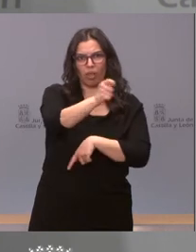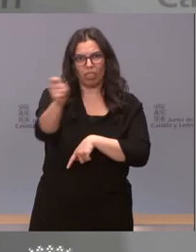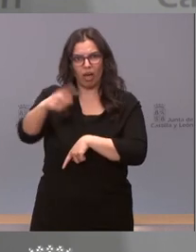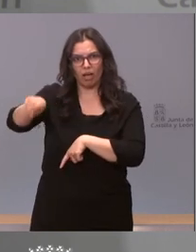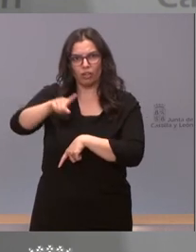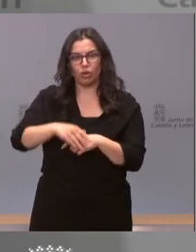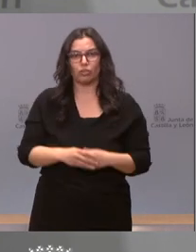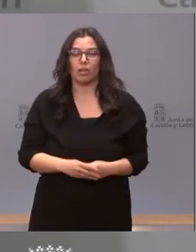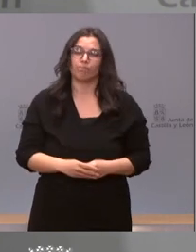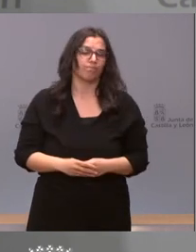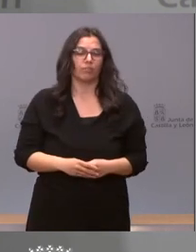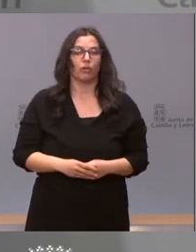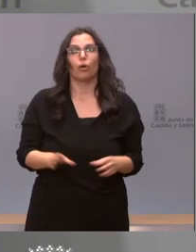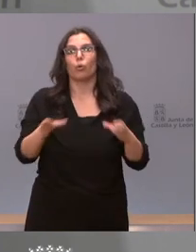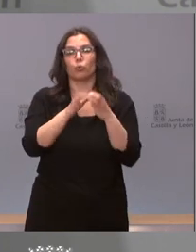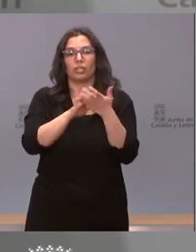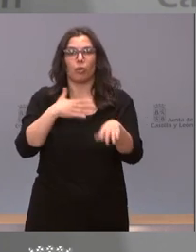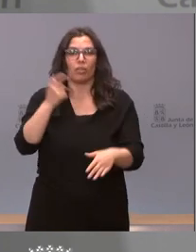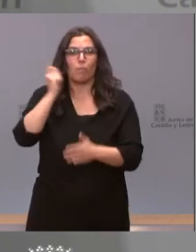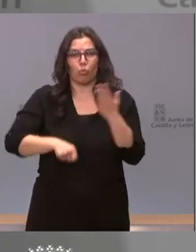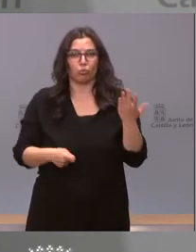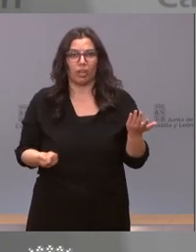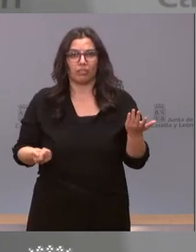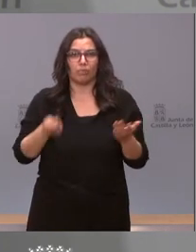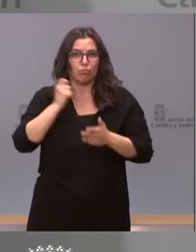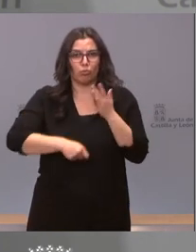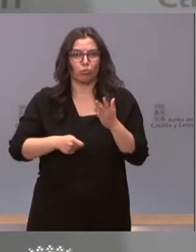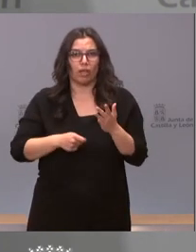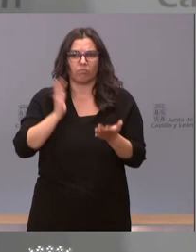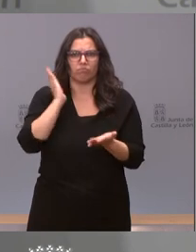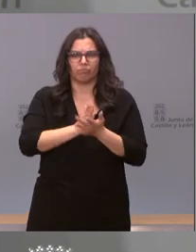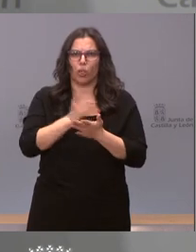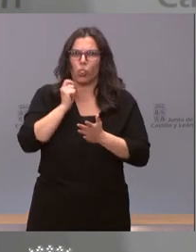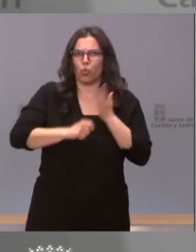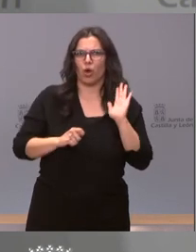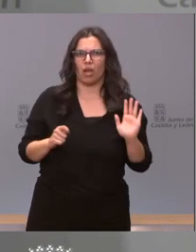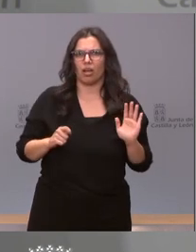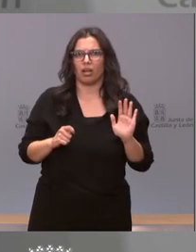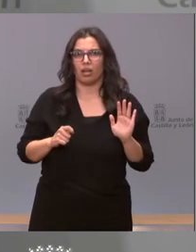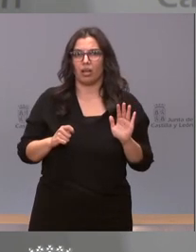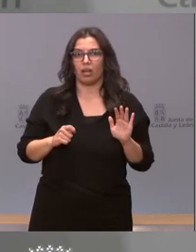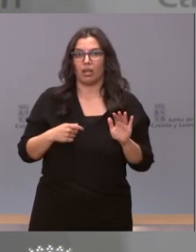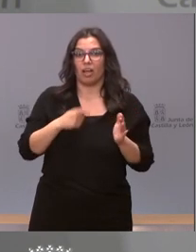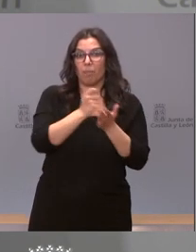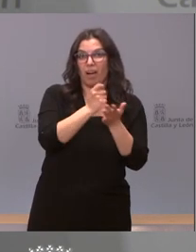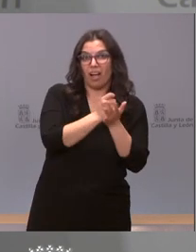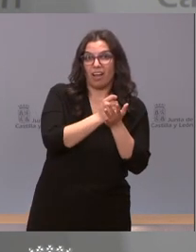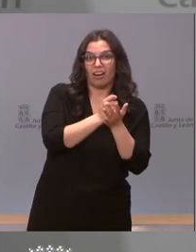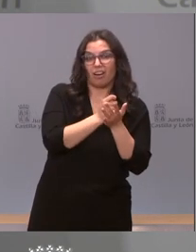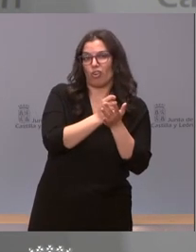No, lo que está dispuesta la Junta es a multarles con la seguridad que se precisa le aseguro que es mucho mayor la multa que el coste del privado